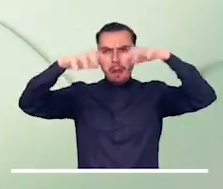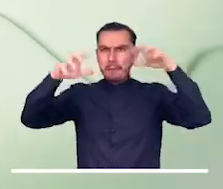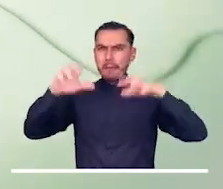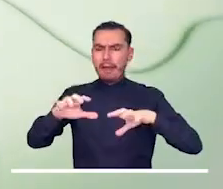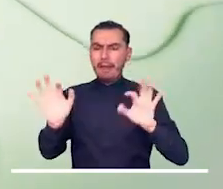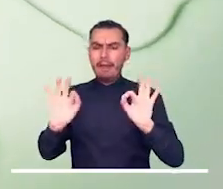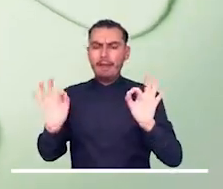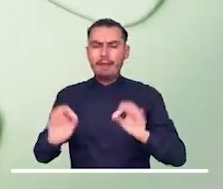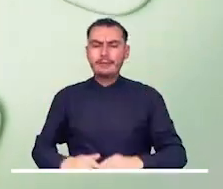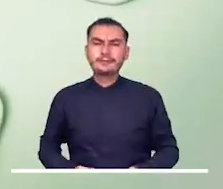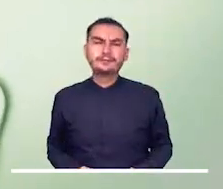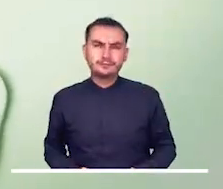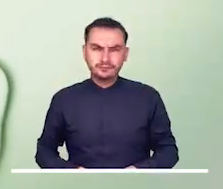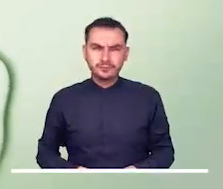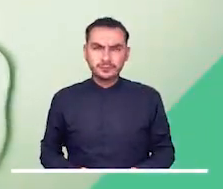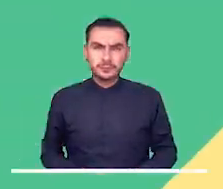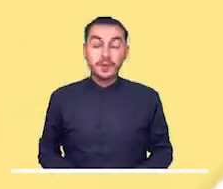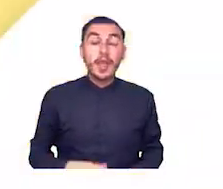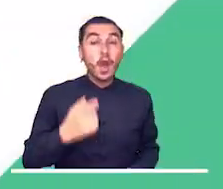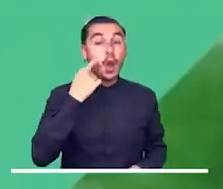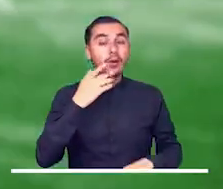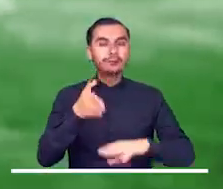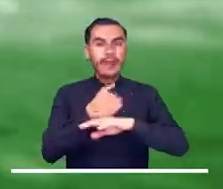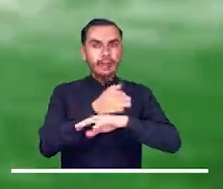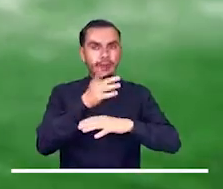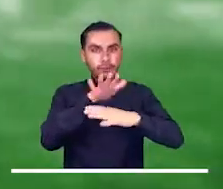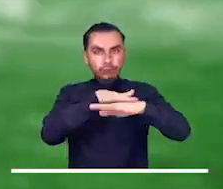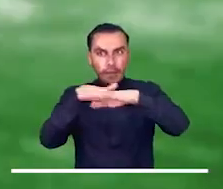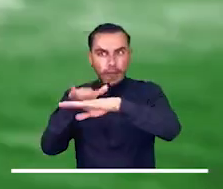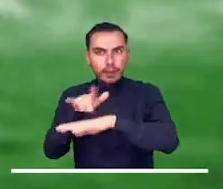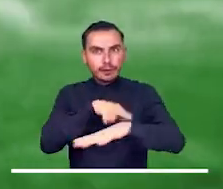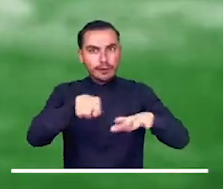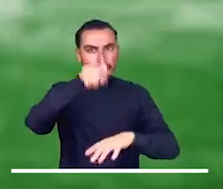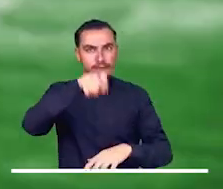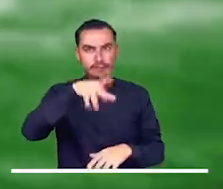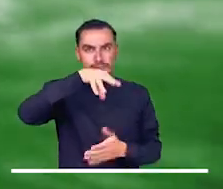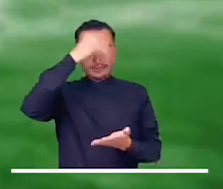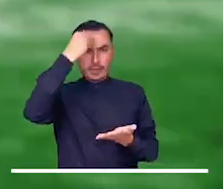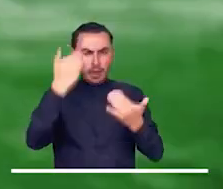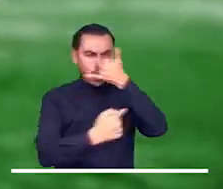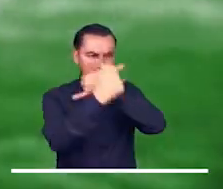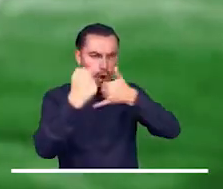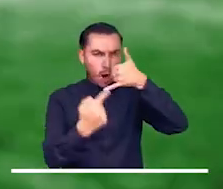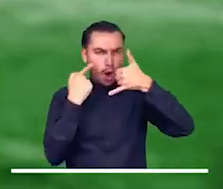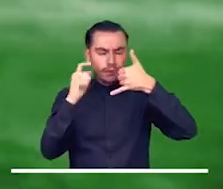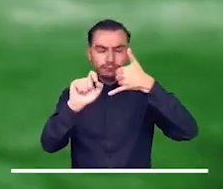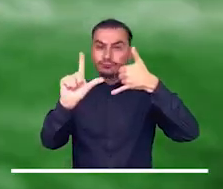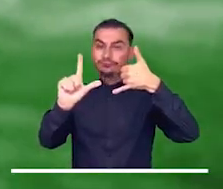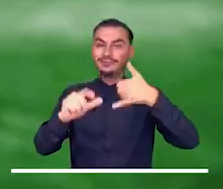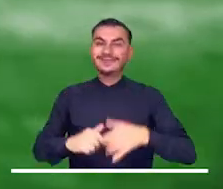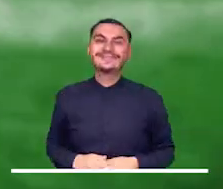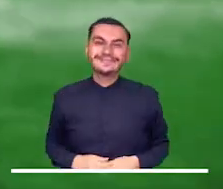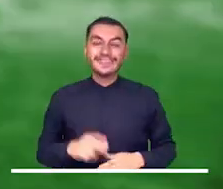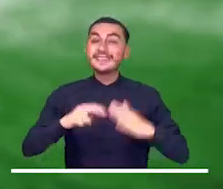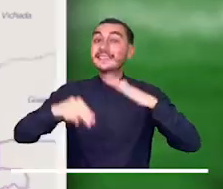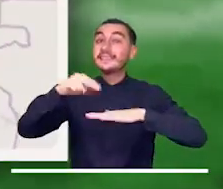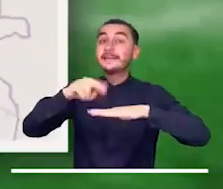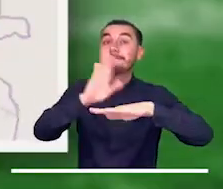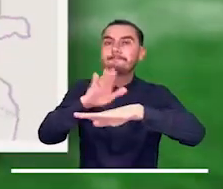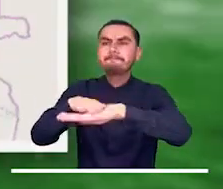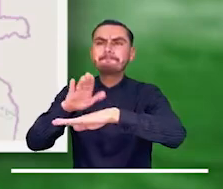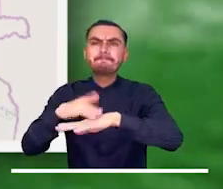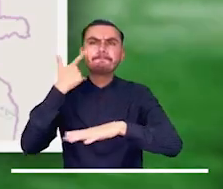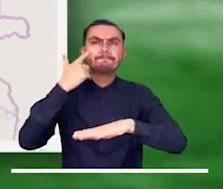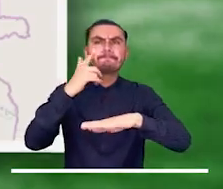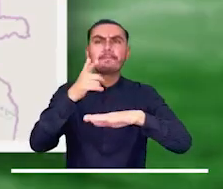nublados que cubrirán la ciudad. Salga de casa informado con el siguiente resumen de las alertas meteorológicas